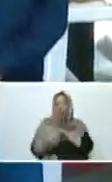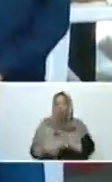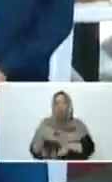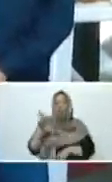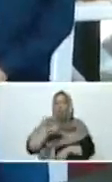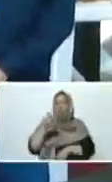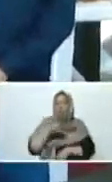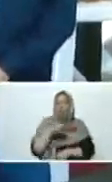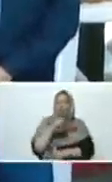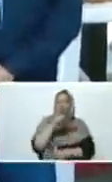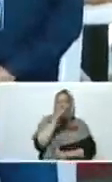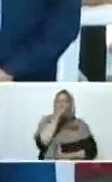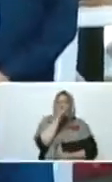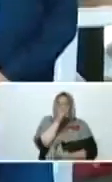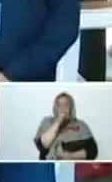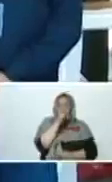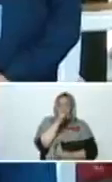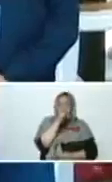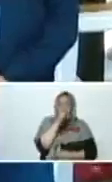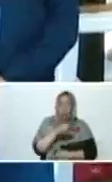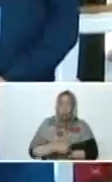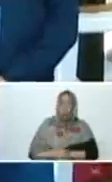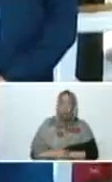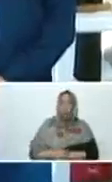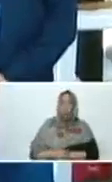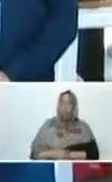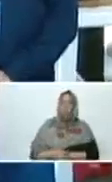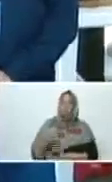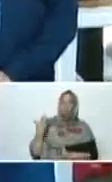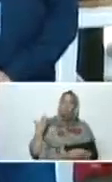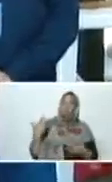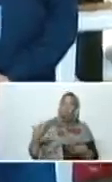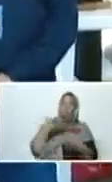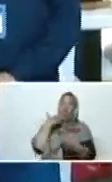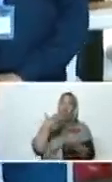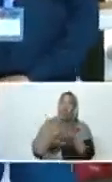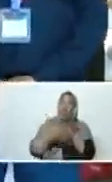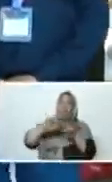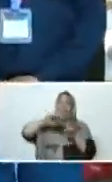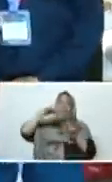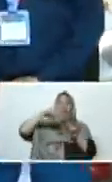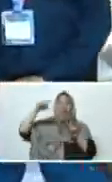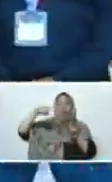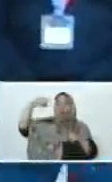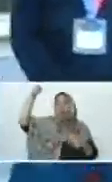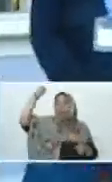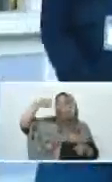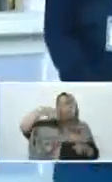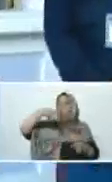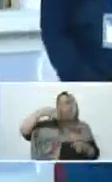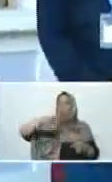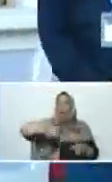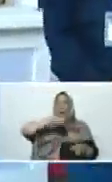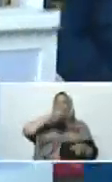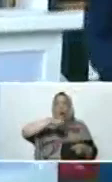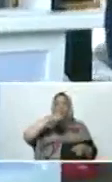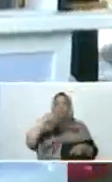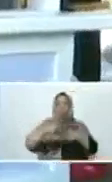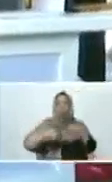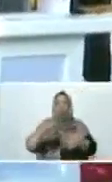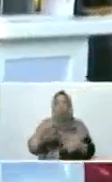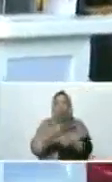piezas y partes, Pedro Maldonado. Y que nuestros servicios públicos brillen. Brillen por esfuerzo propio, por trabajo propio,